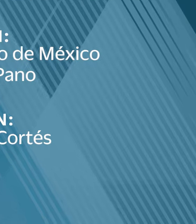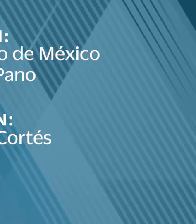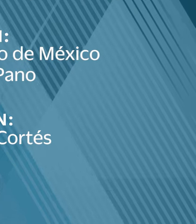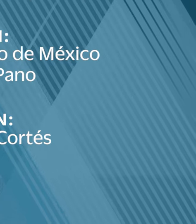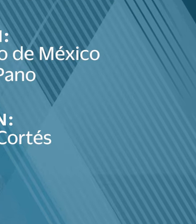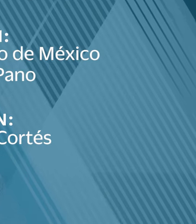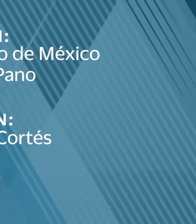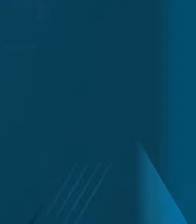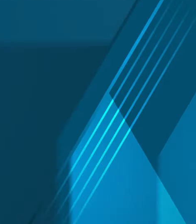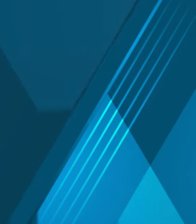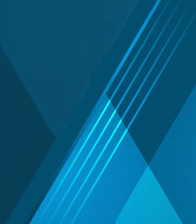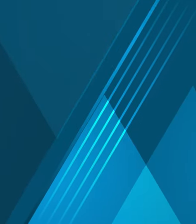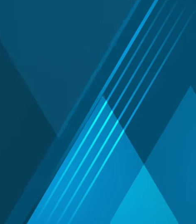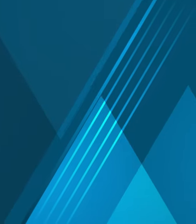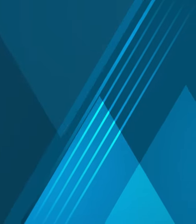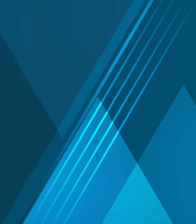un montón de dinero.